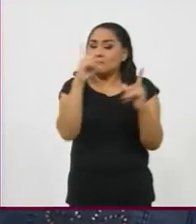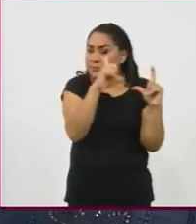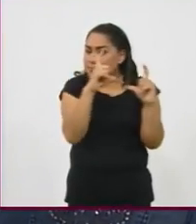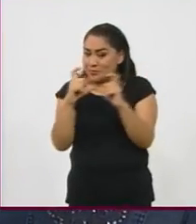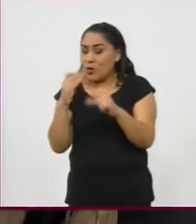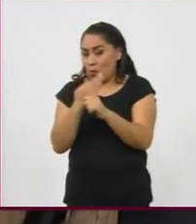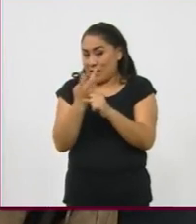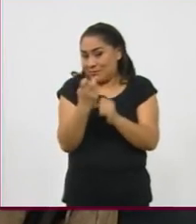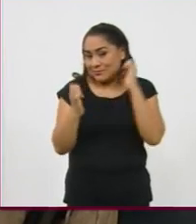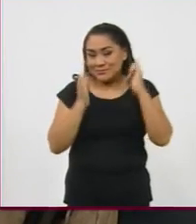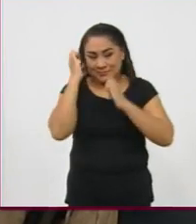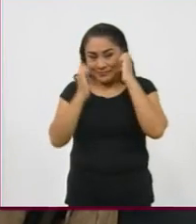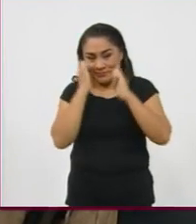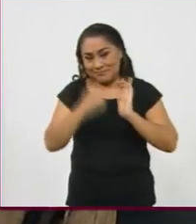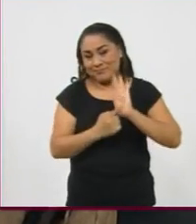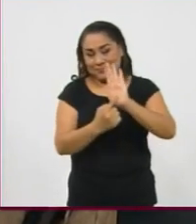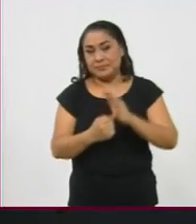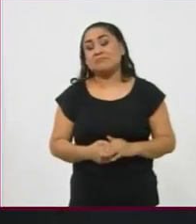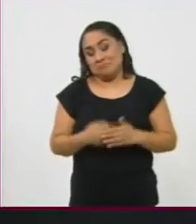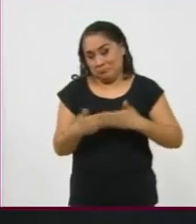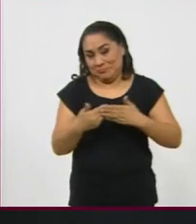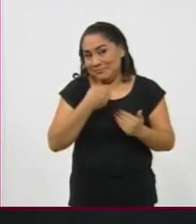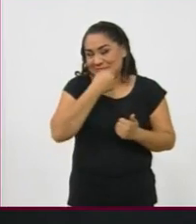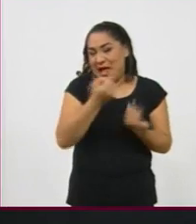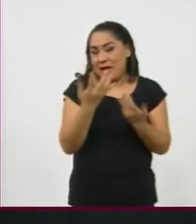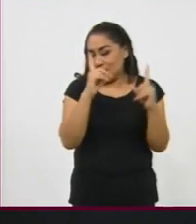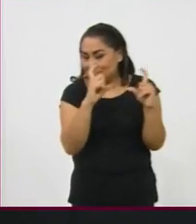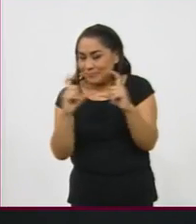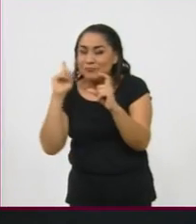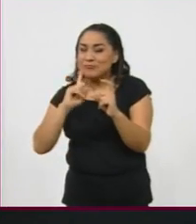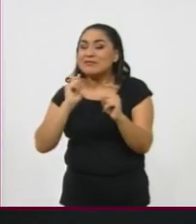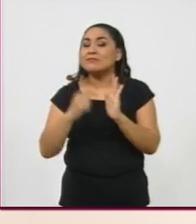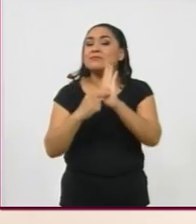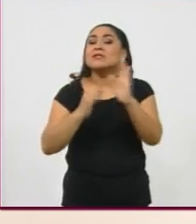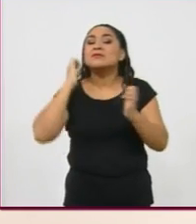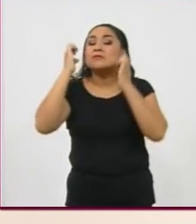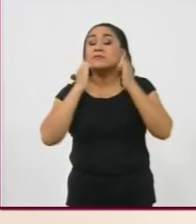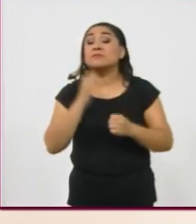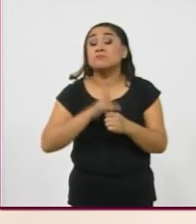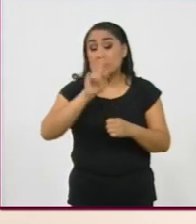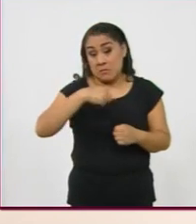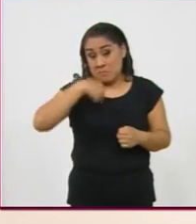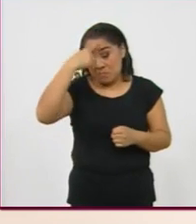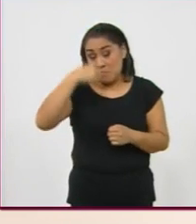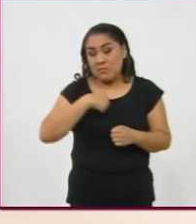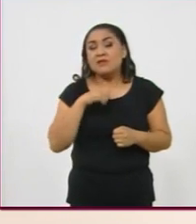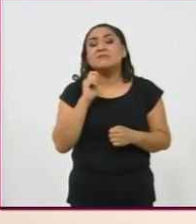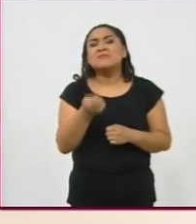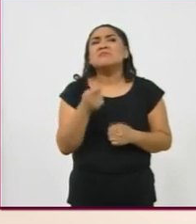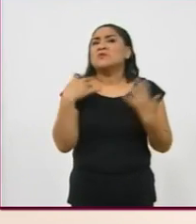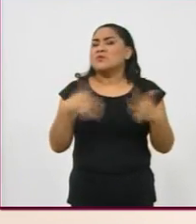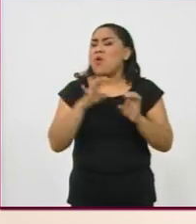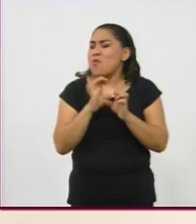que ahora ofrecen exposición. Bueno, unas palabras de la fotógrafa acerca de esta muestra. Para mí fue como algo